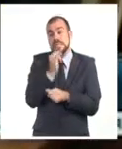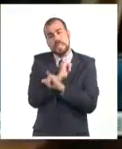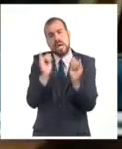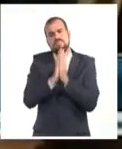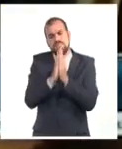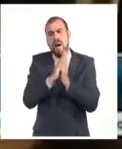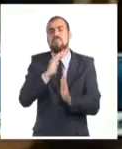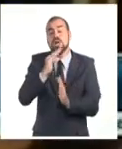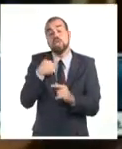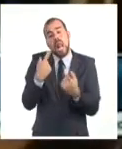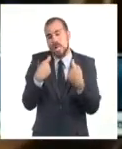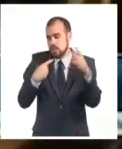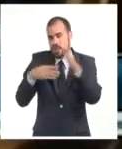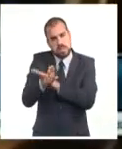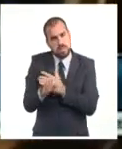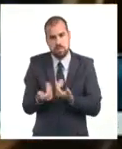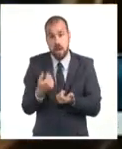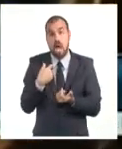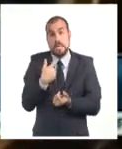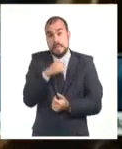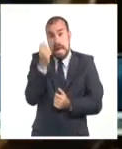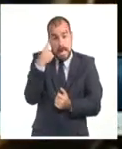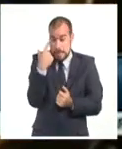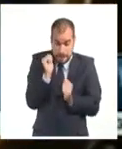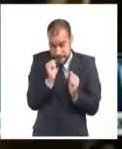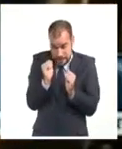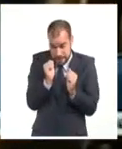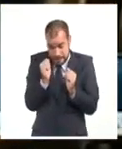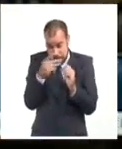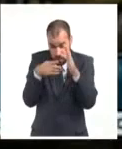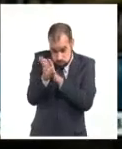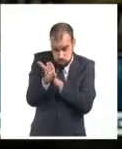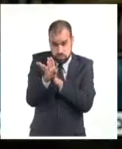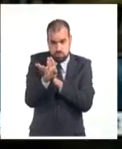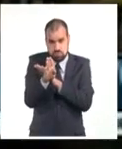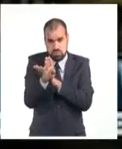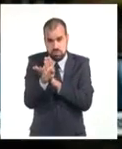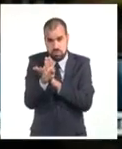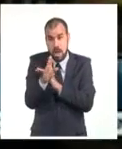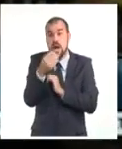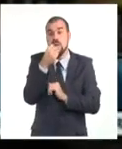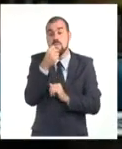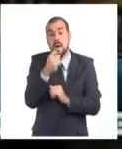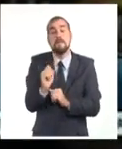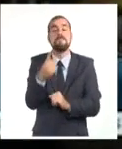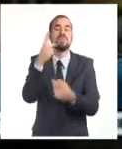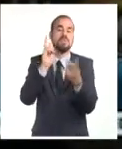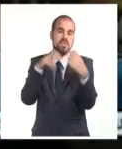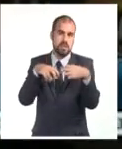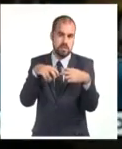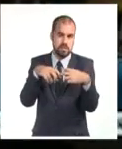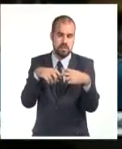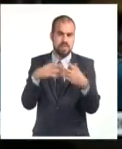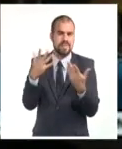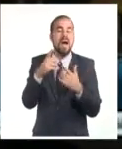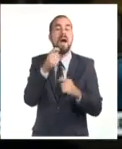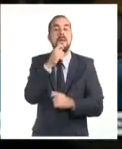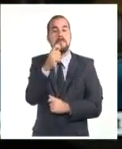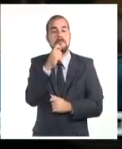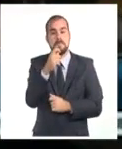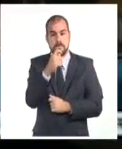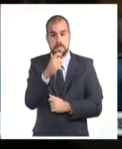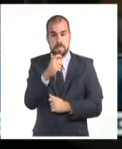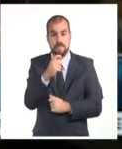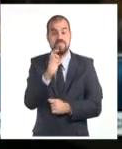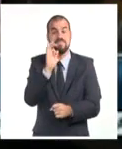necesito entrar, y logré como pude llegar, y eso me permitió ser el primer despacho de periodista alguno,